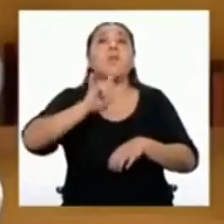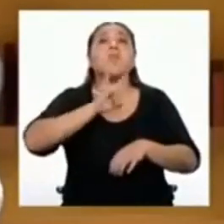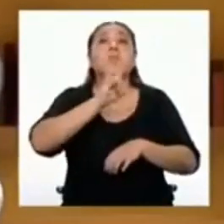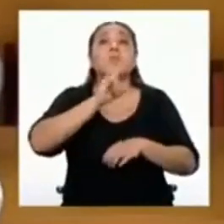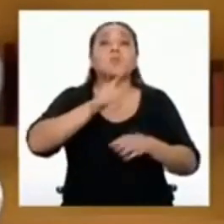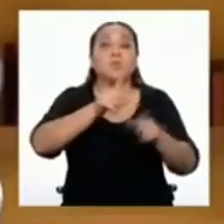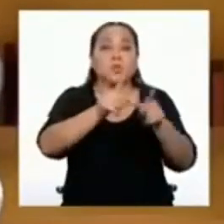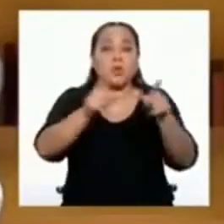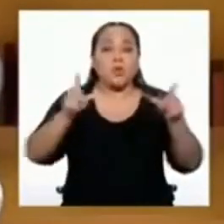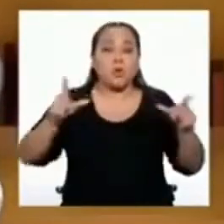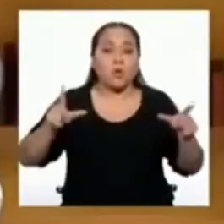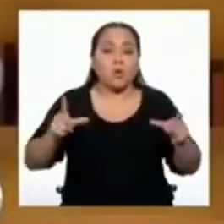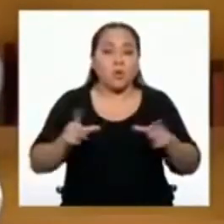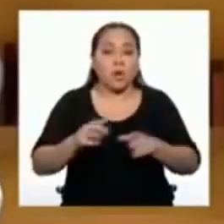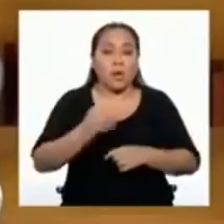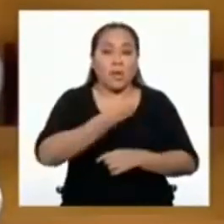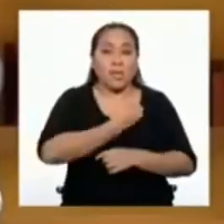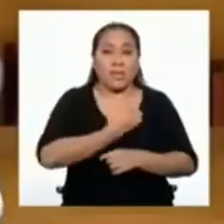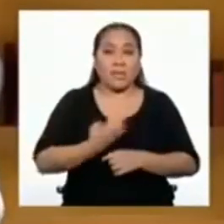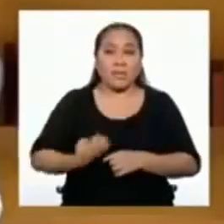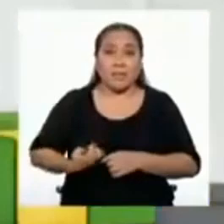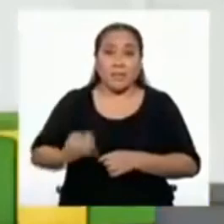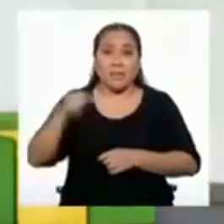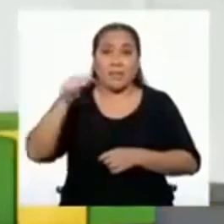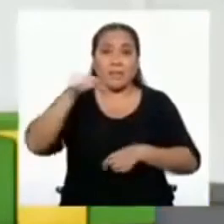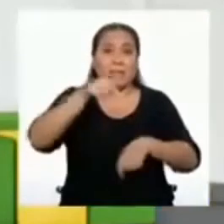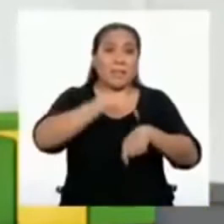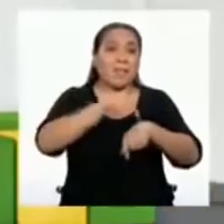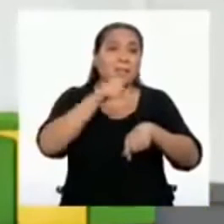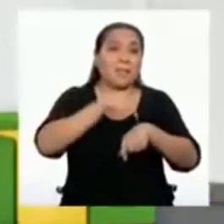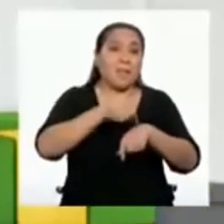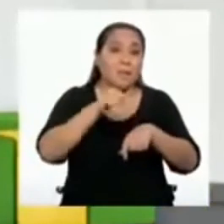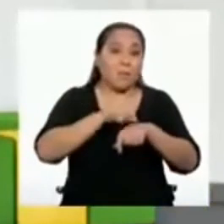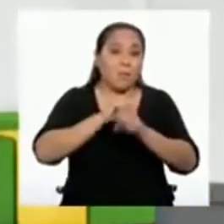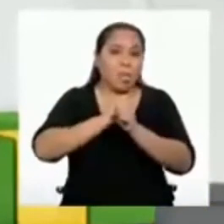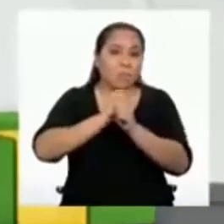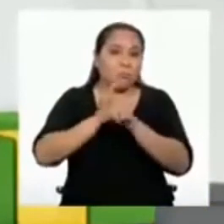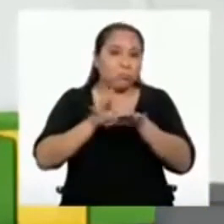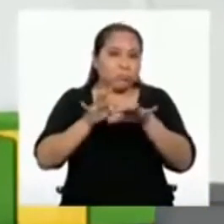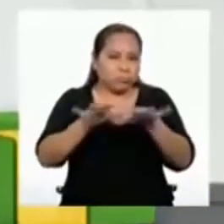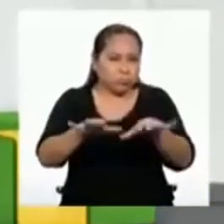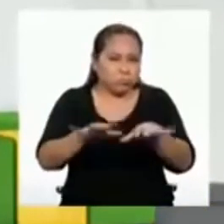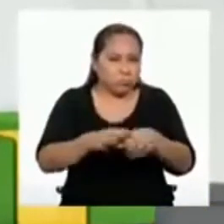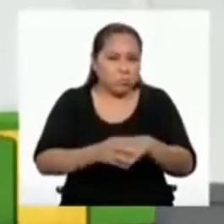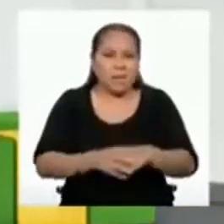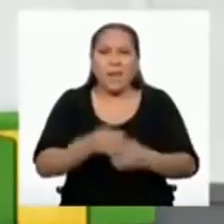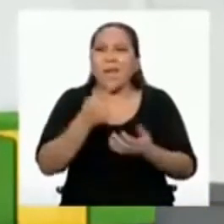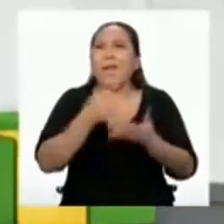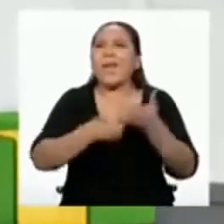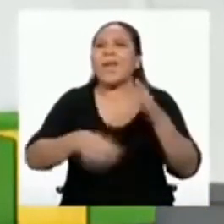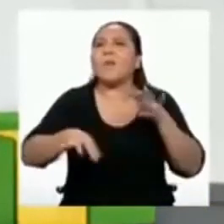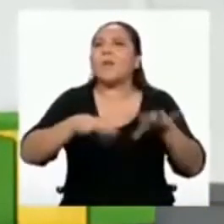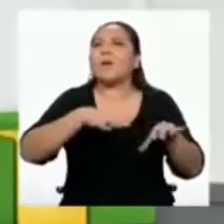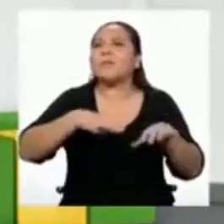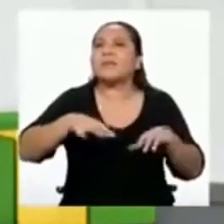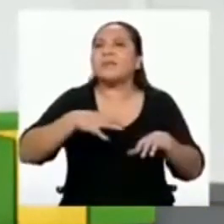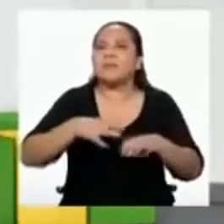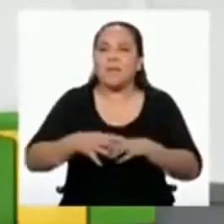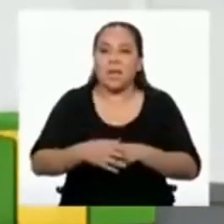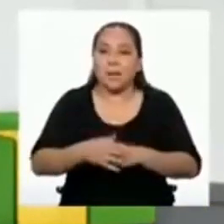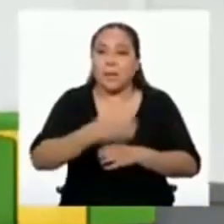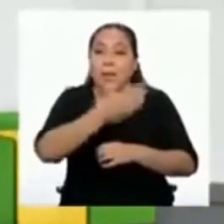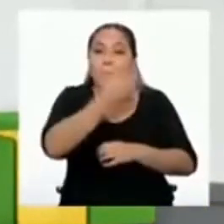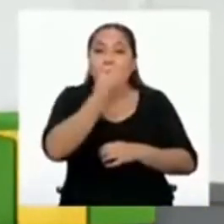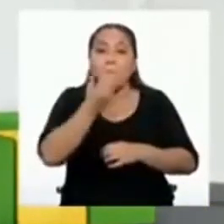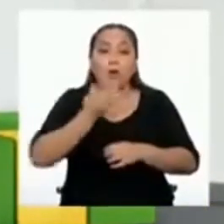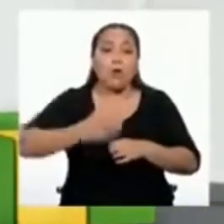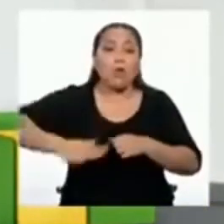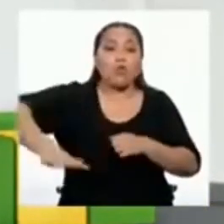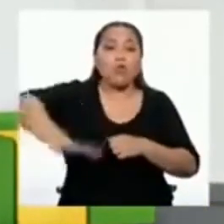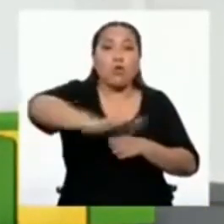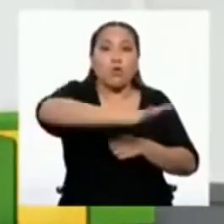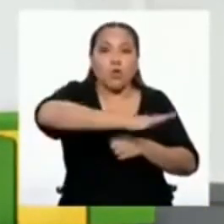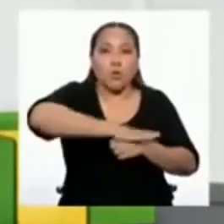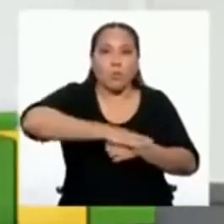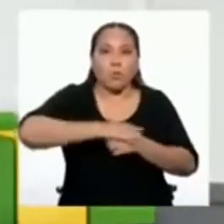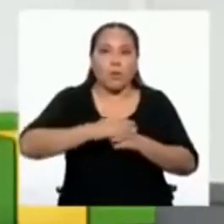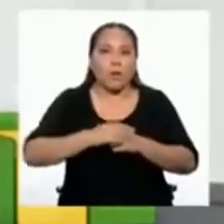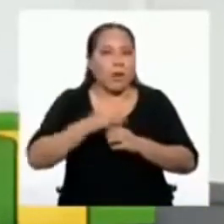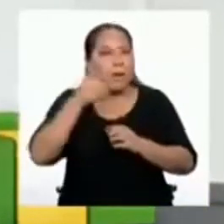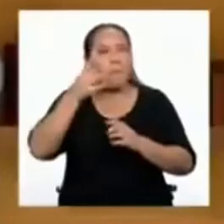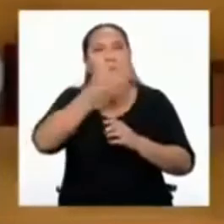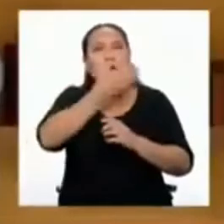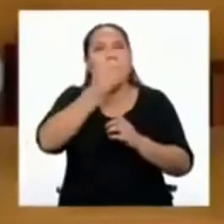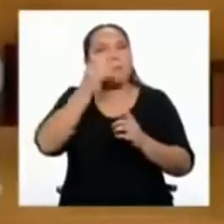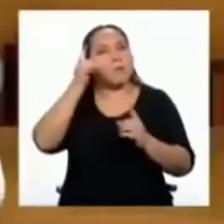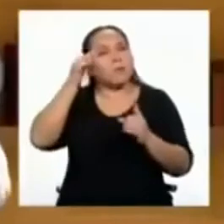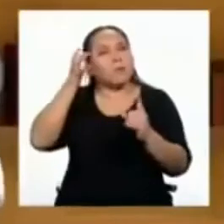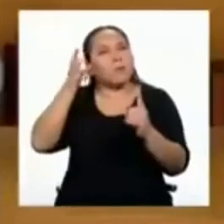públicos en esta situación de pandemia? ¿Cuántas cosas se podrían hacer para mejorar en conjunto, para llegar todas y todos al país de